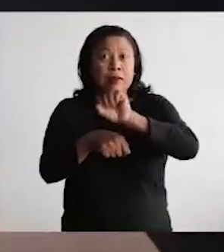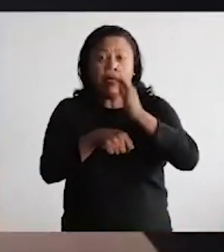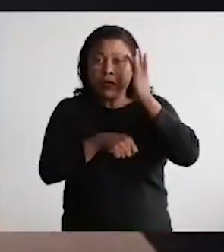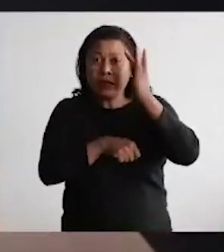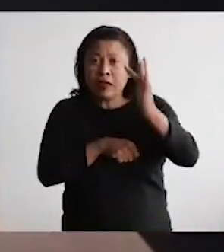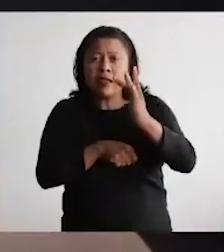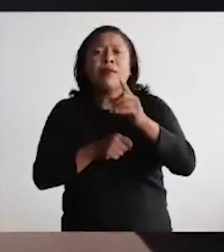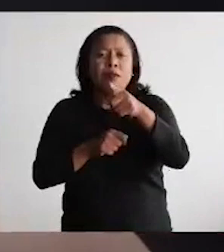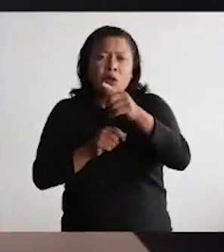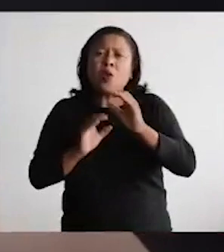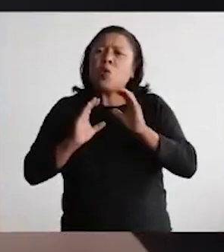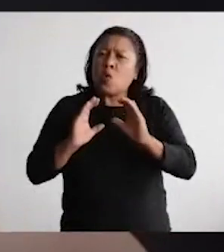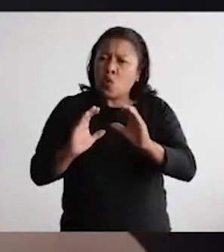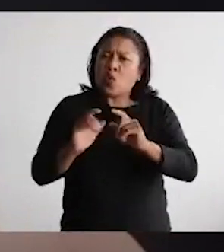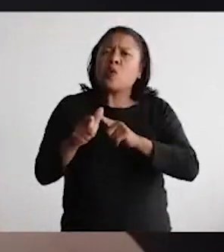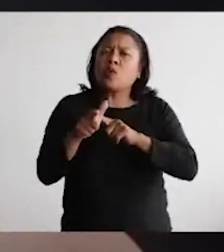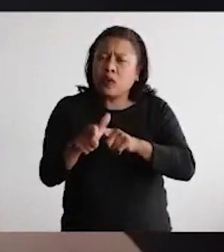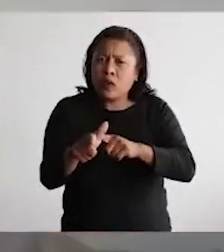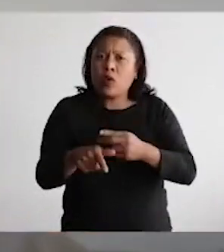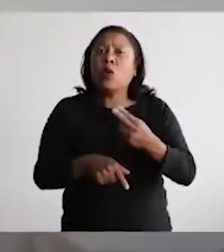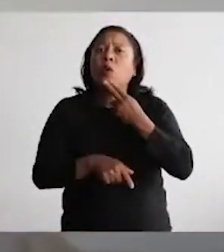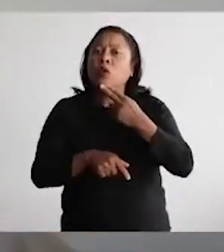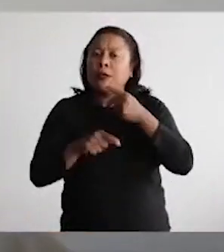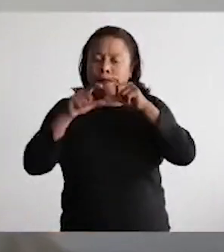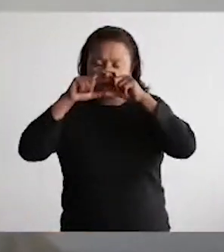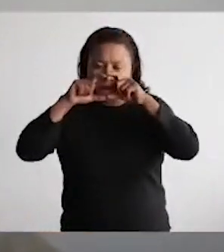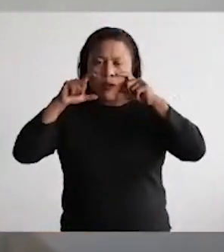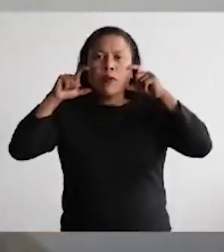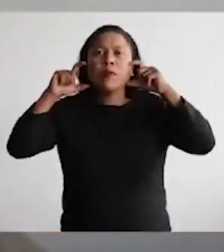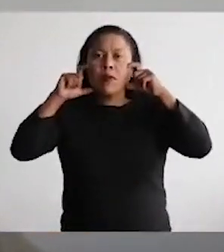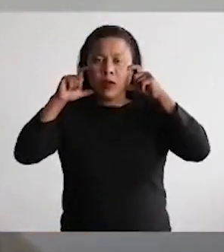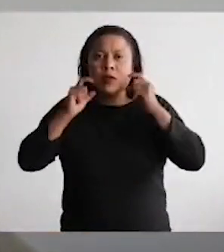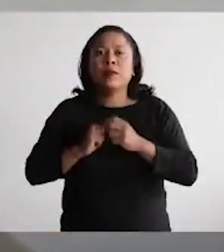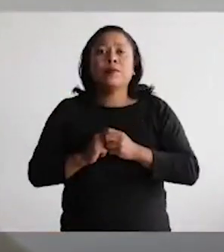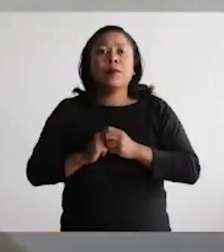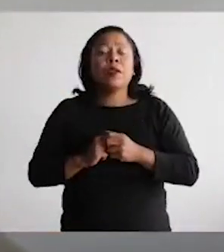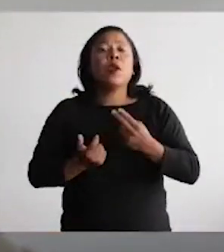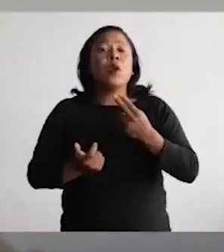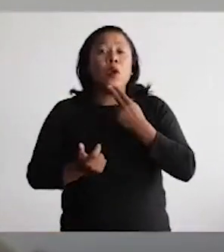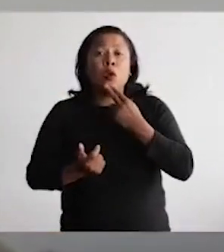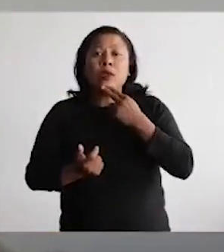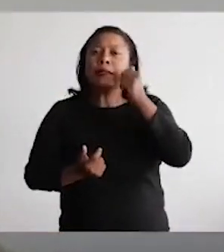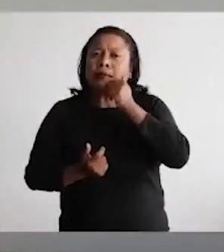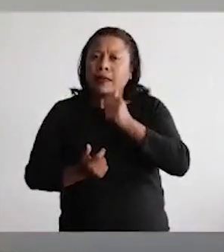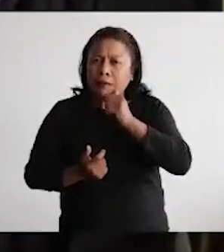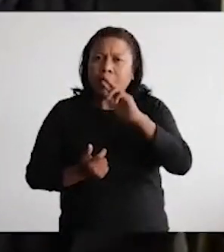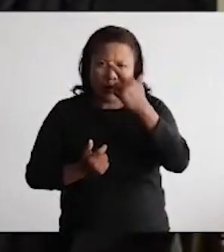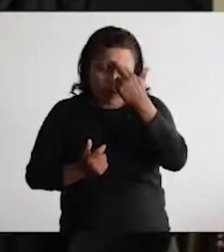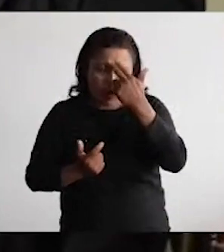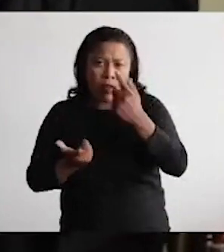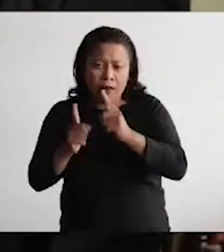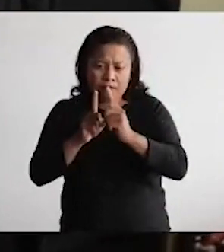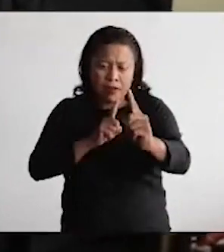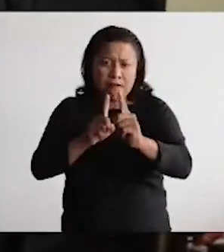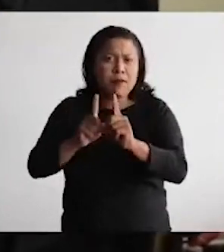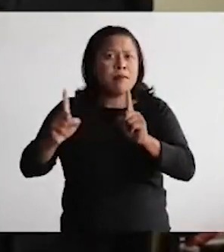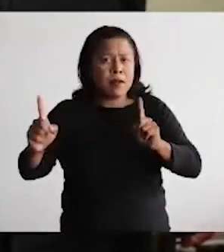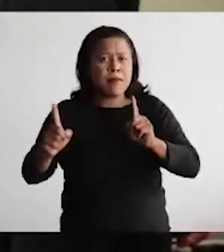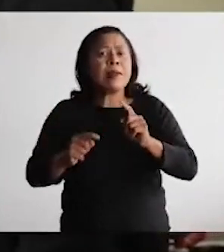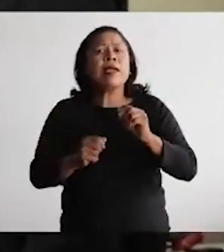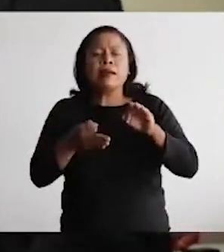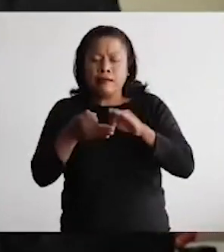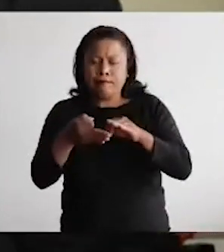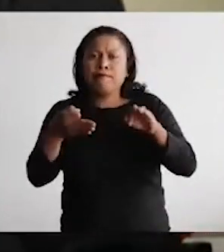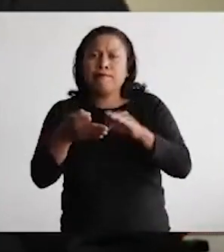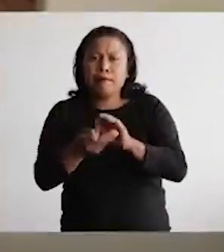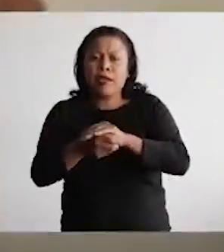Santa te cuides utilizando tu cubrebocas, utilizando la distancia social y